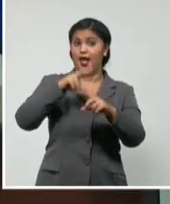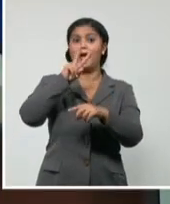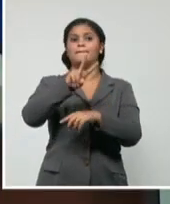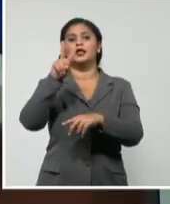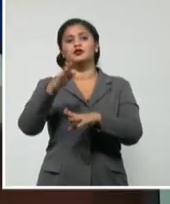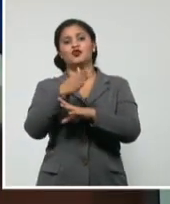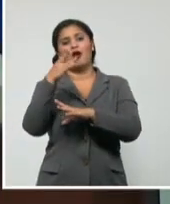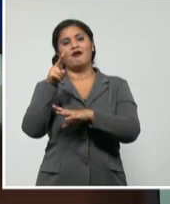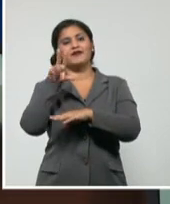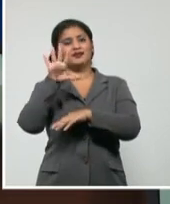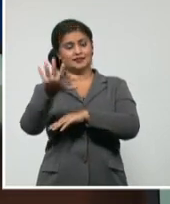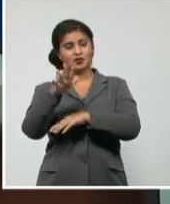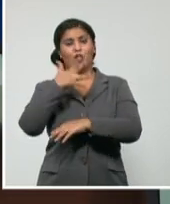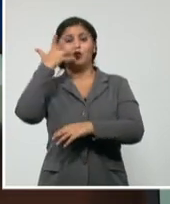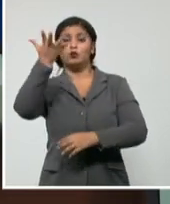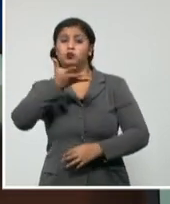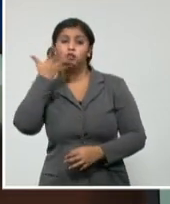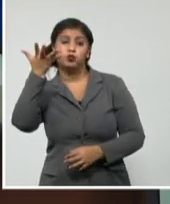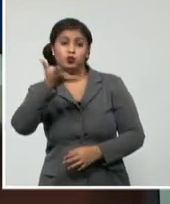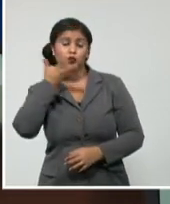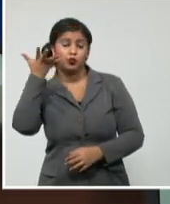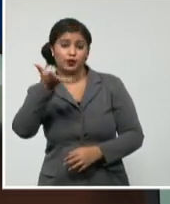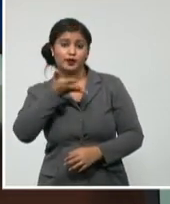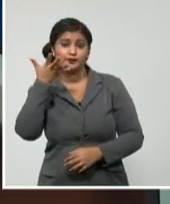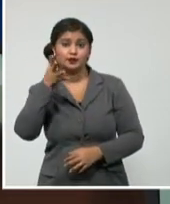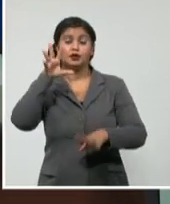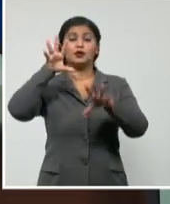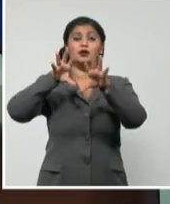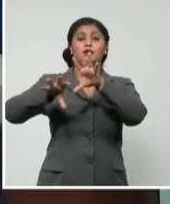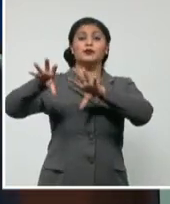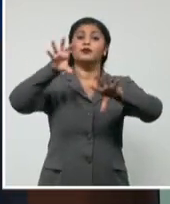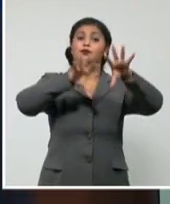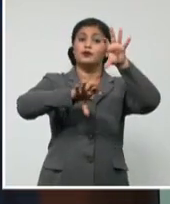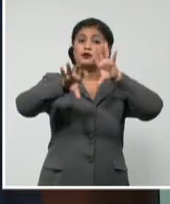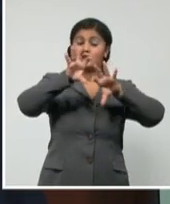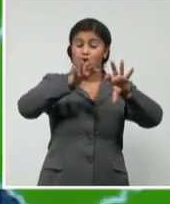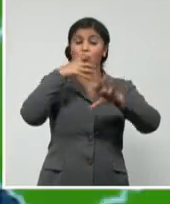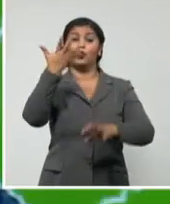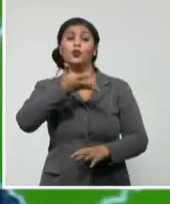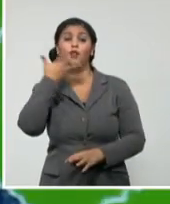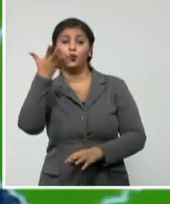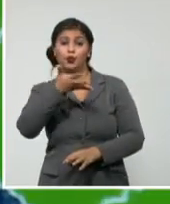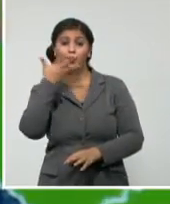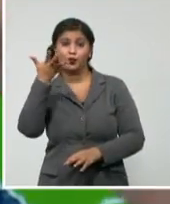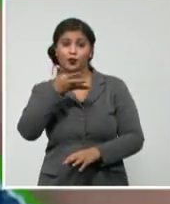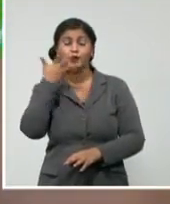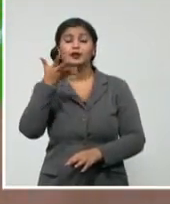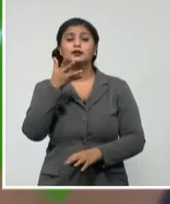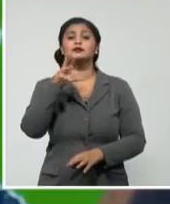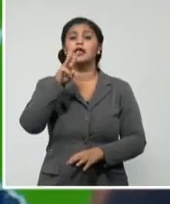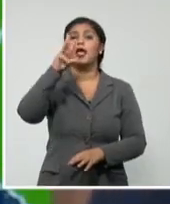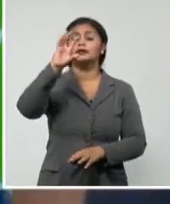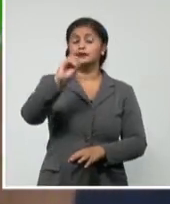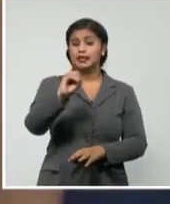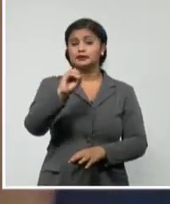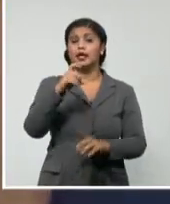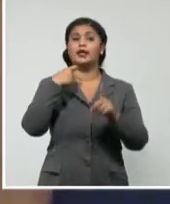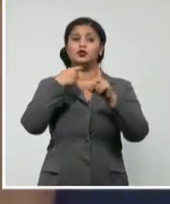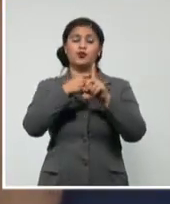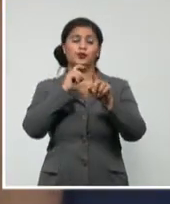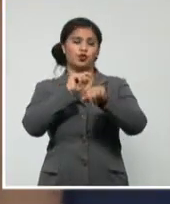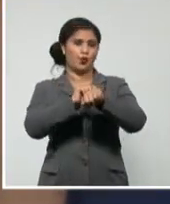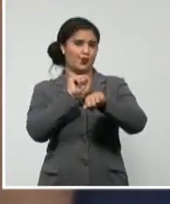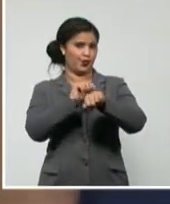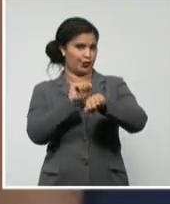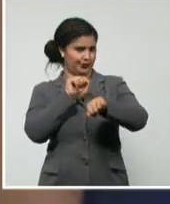grados Celsius. Los vientos soplarán del nordeste al este con velocidades entre 15 y 30 kilómetros por hora, superiores en rachas en zonas de